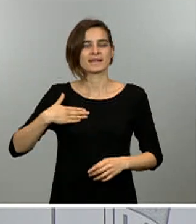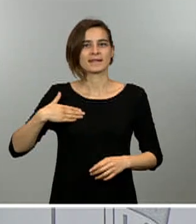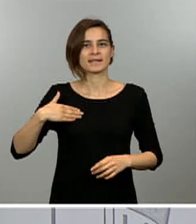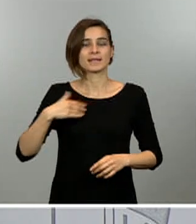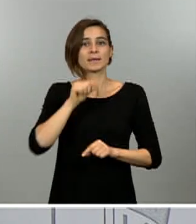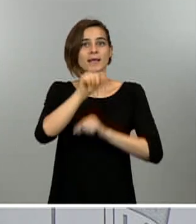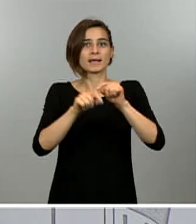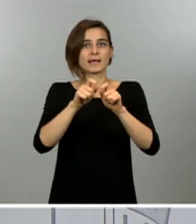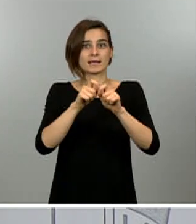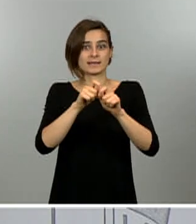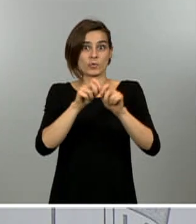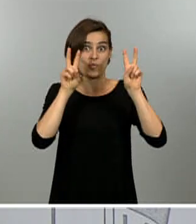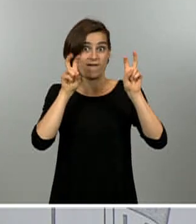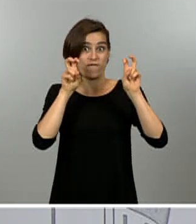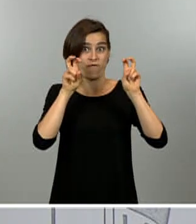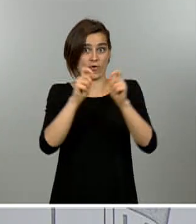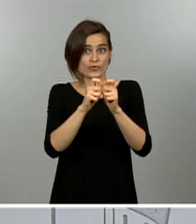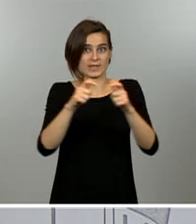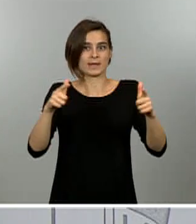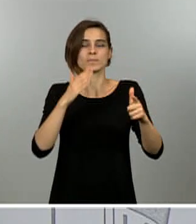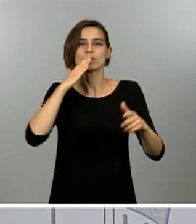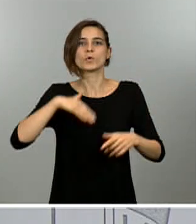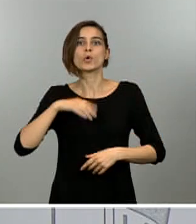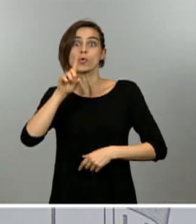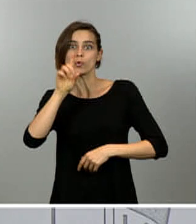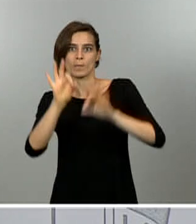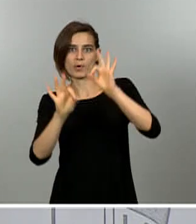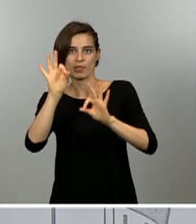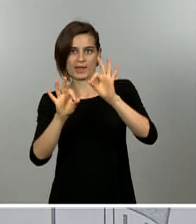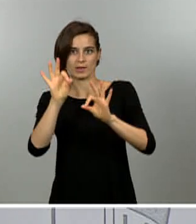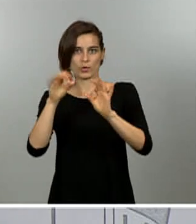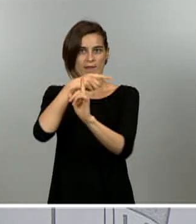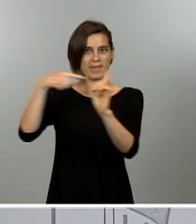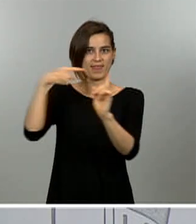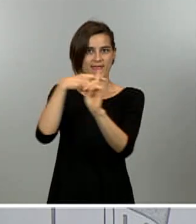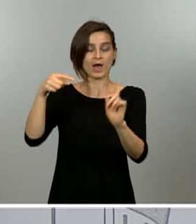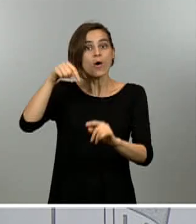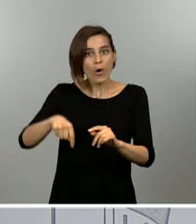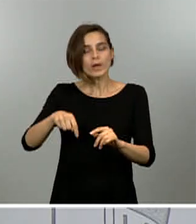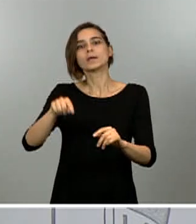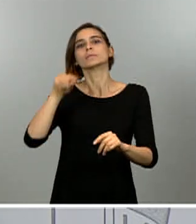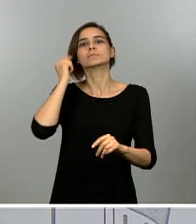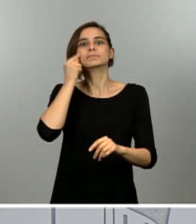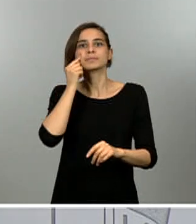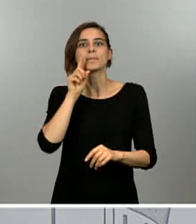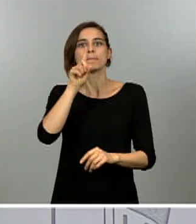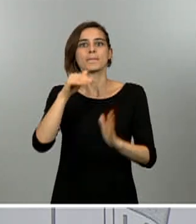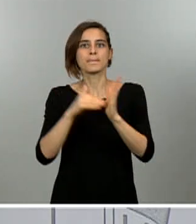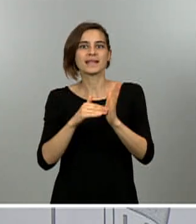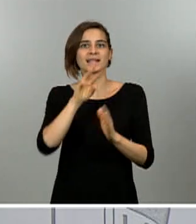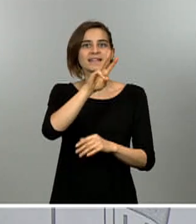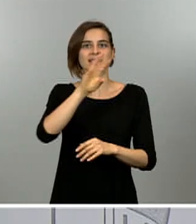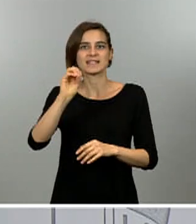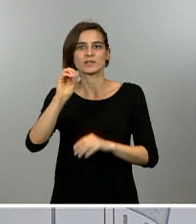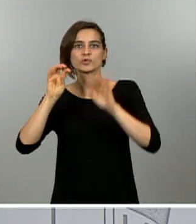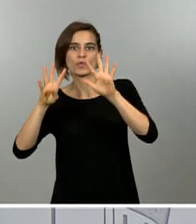contagiados alrededor del 1%. Hoy tenemos un dato de 1.309 personas contagiadas, es decir, un incremento de